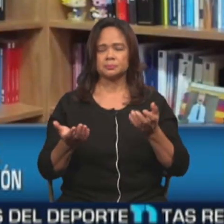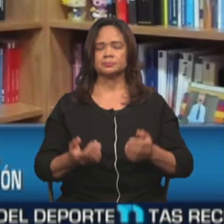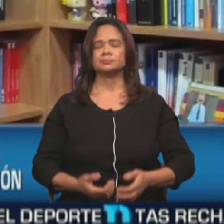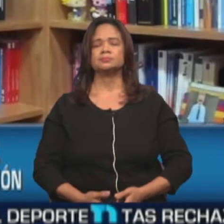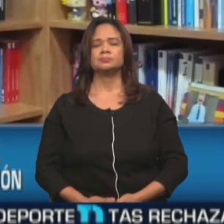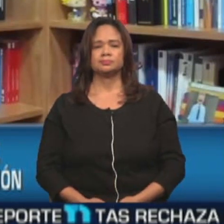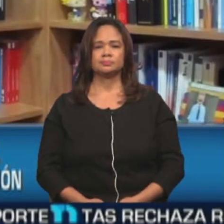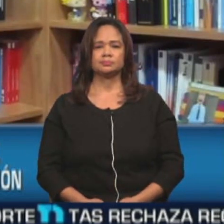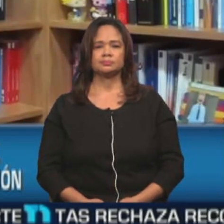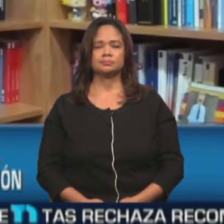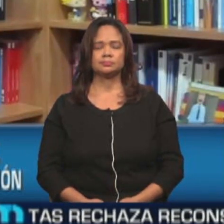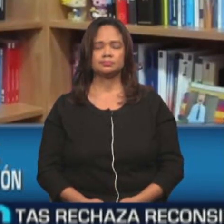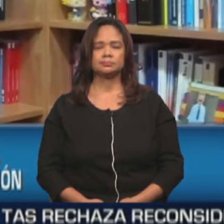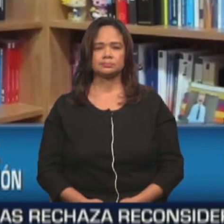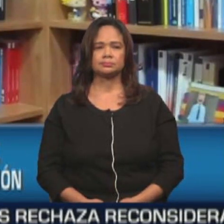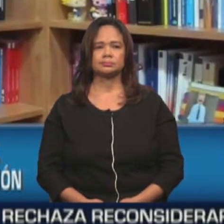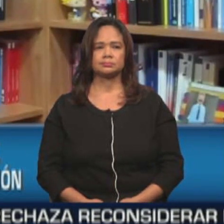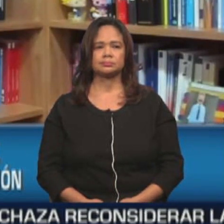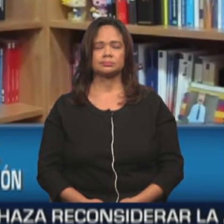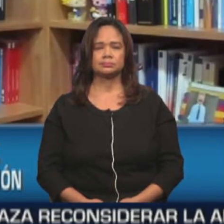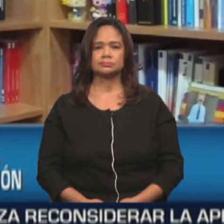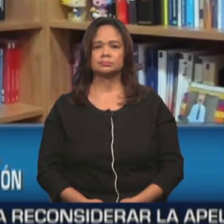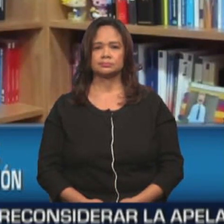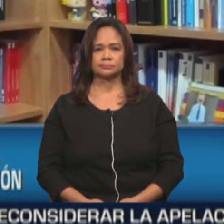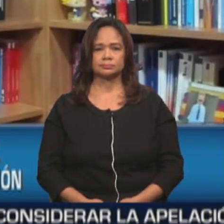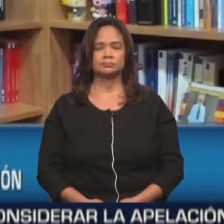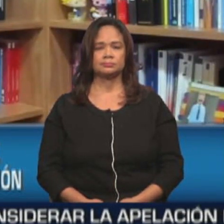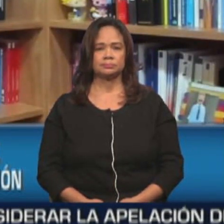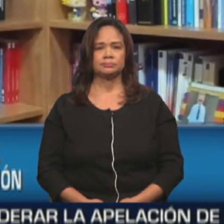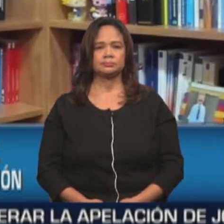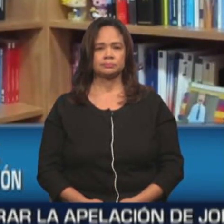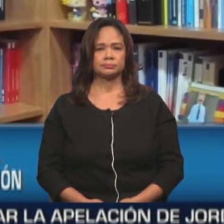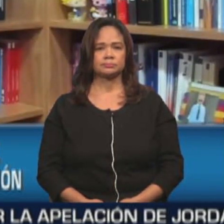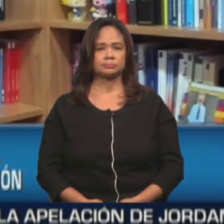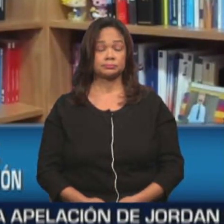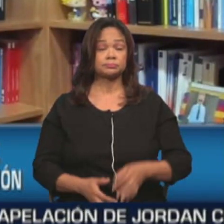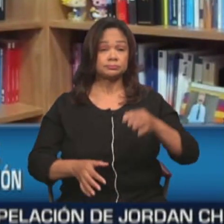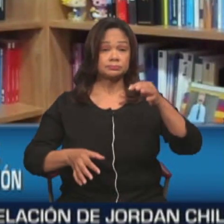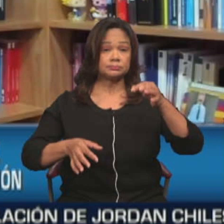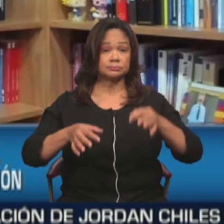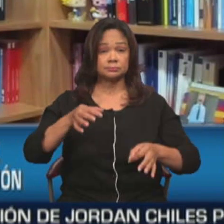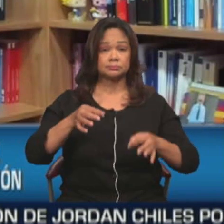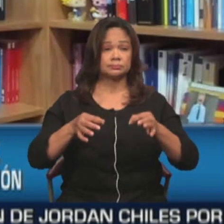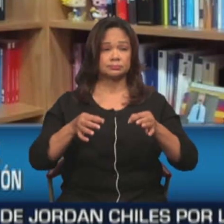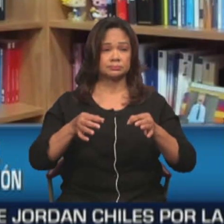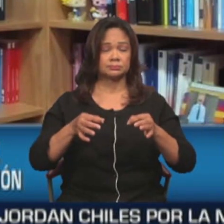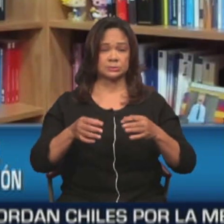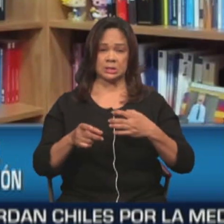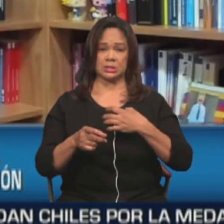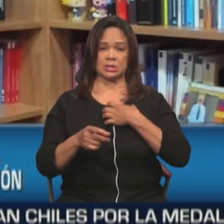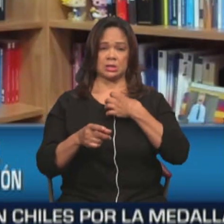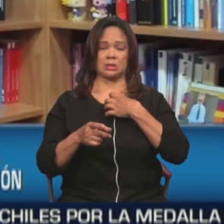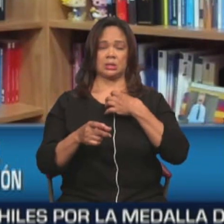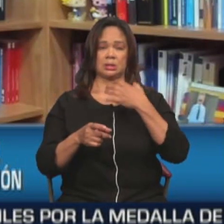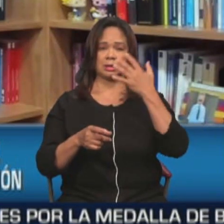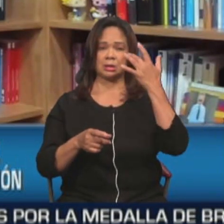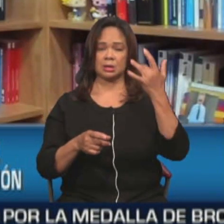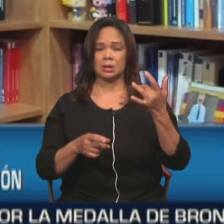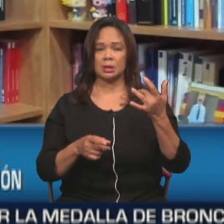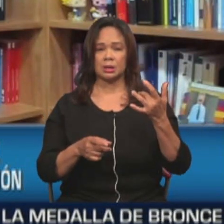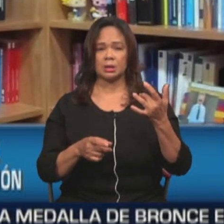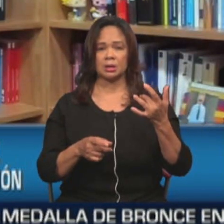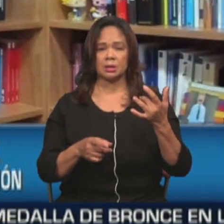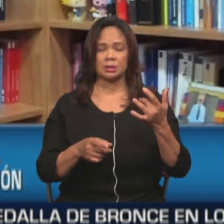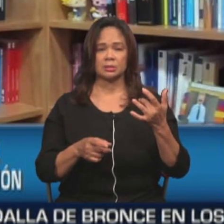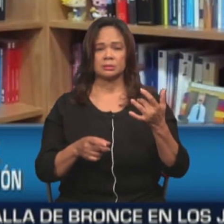imputación. Y finalmente la Suprema se quejó jurisdiccionalmente,